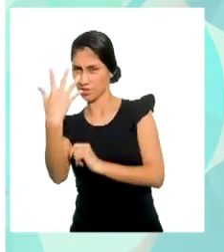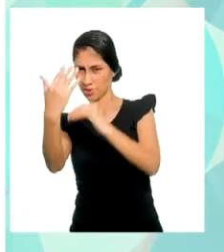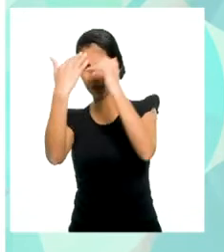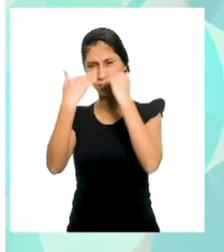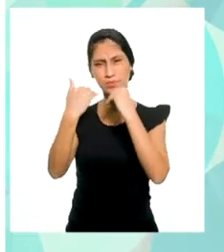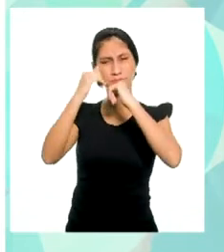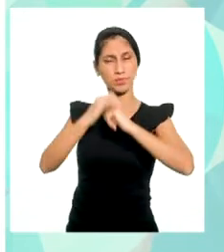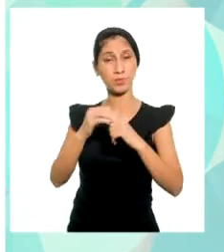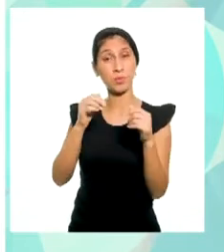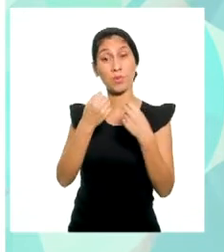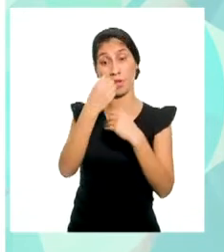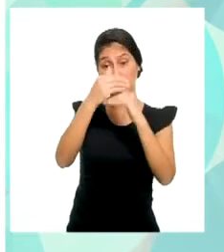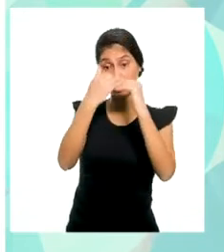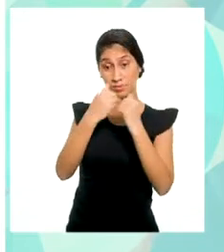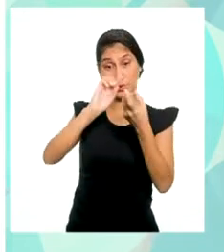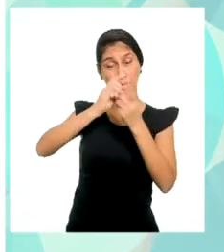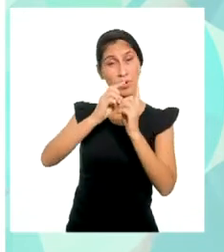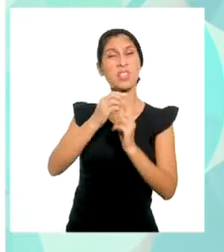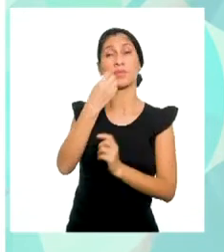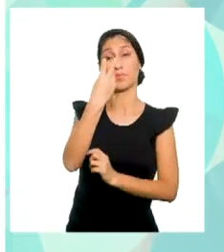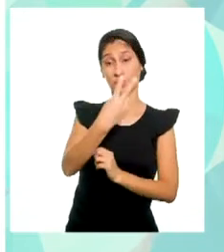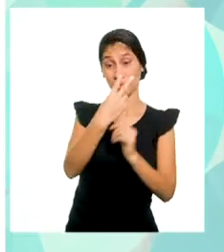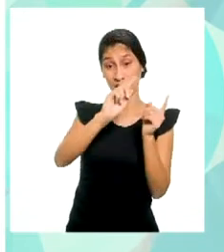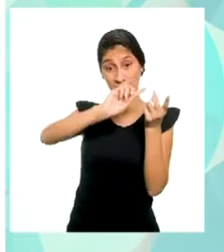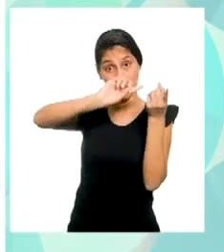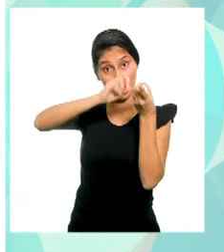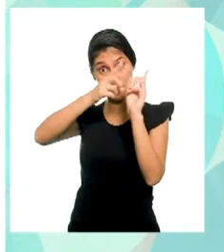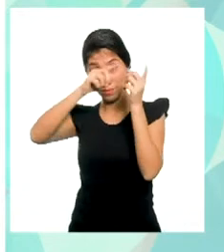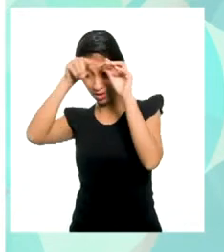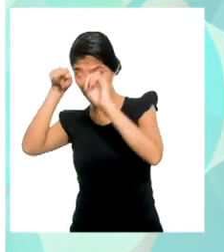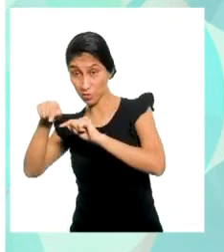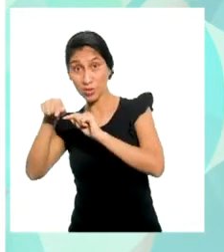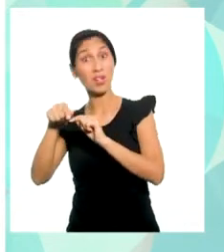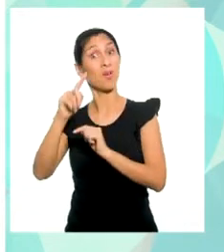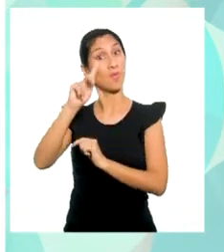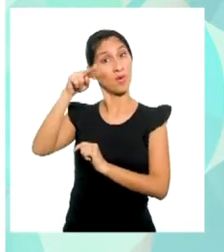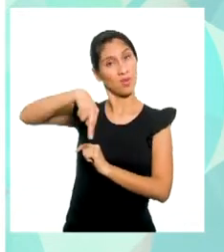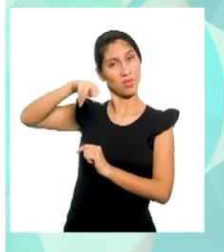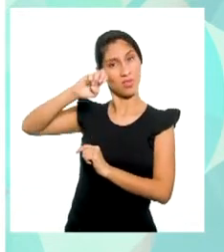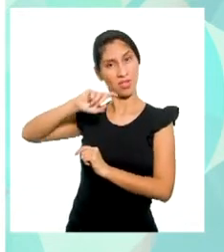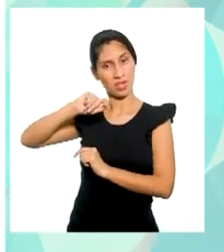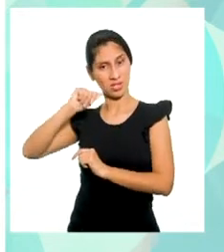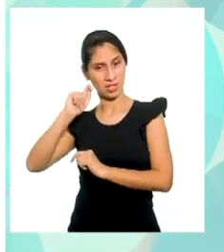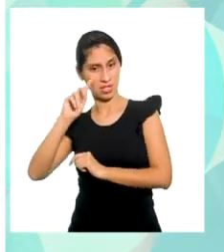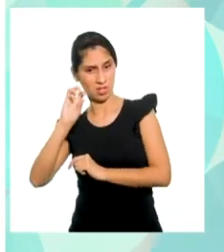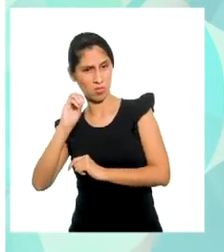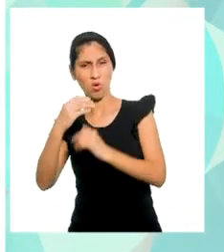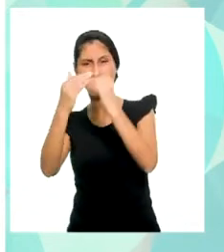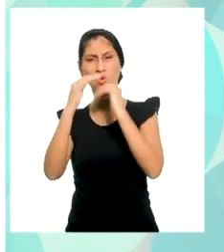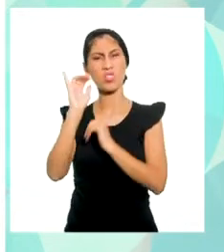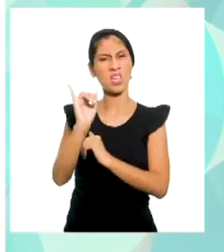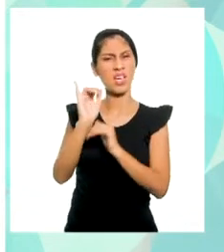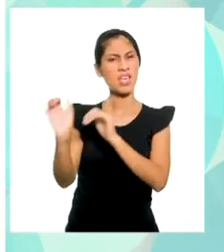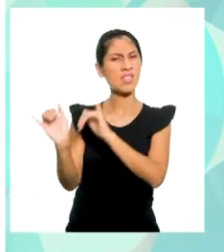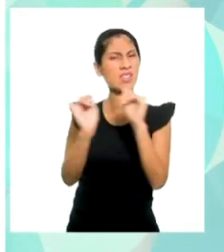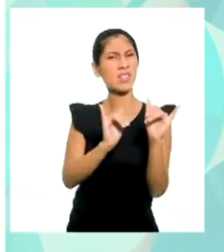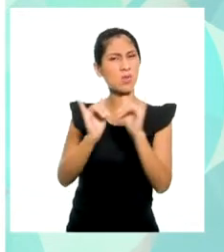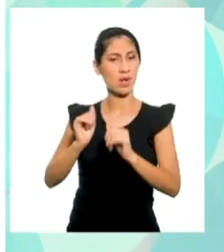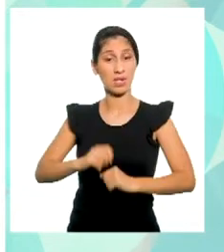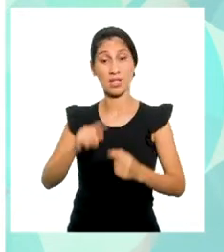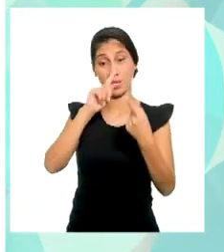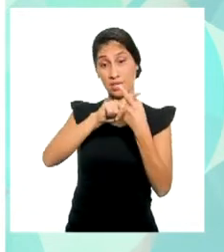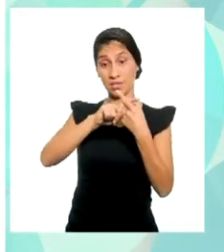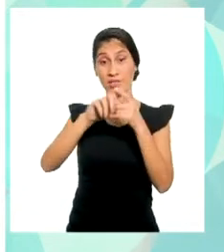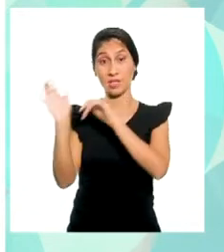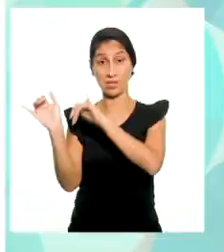Pasamos el 2 por X como negativo al otro lado de la función, Y, tenemos como resultado que X